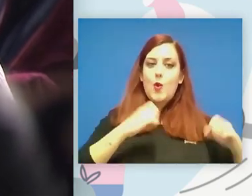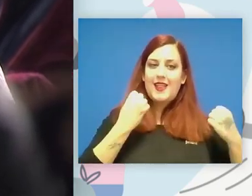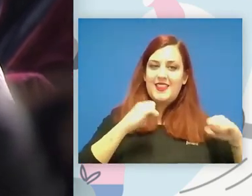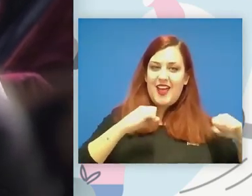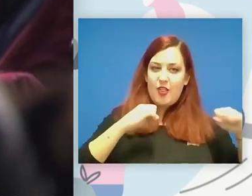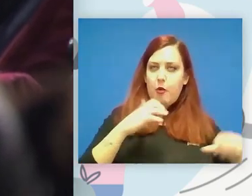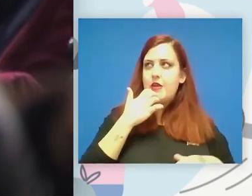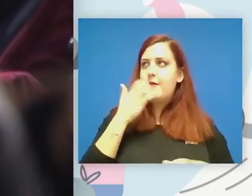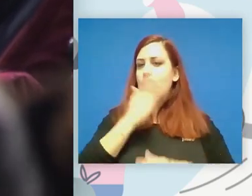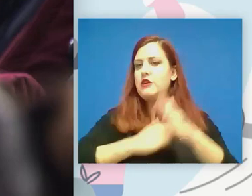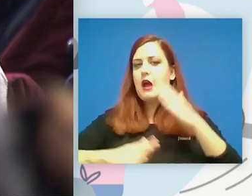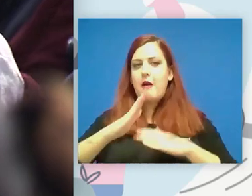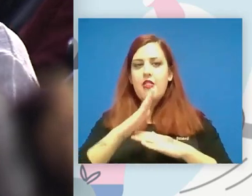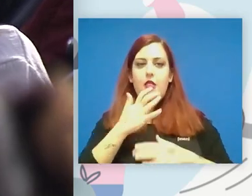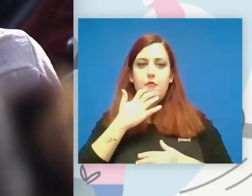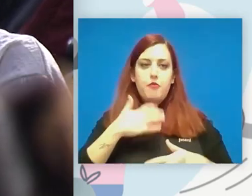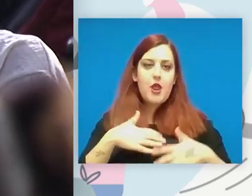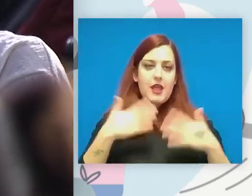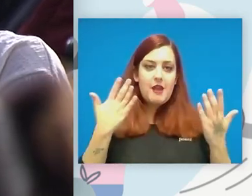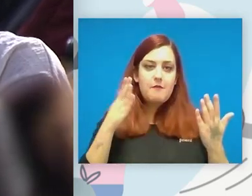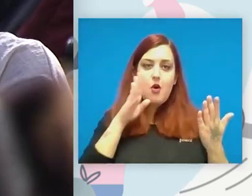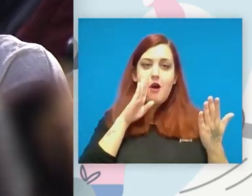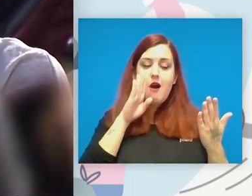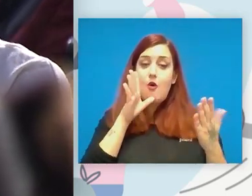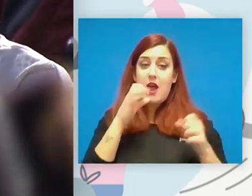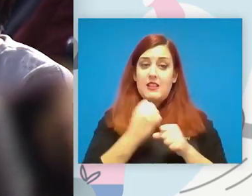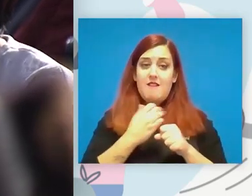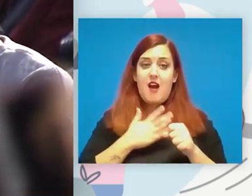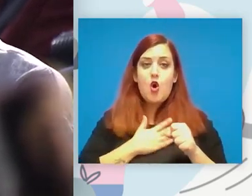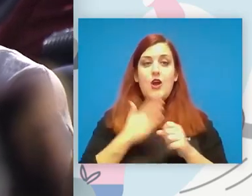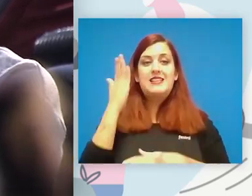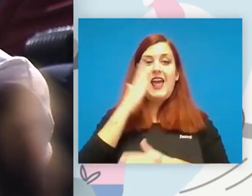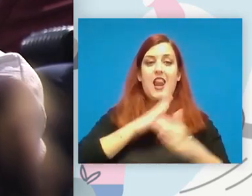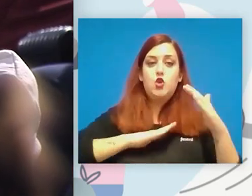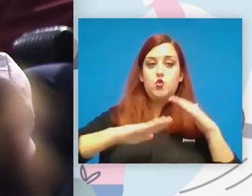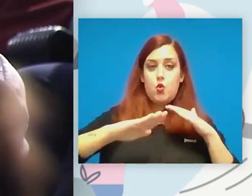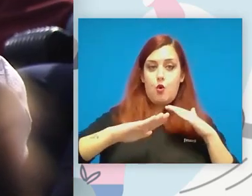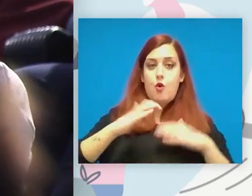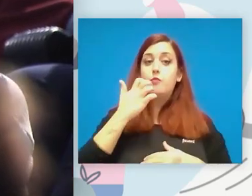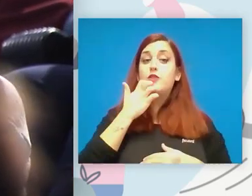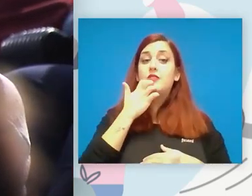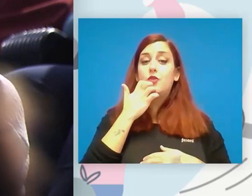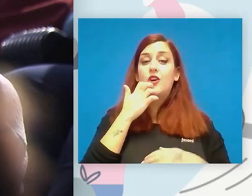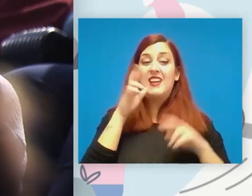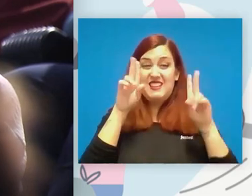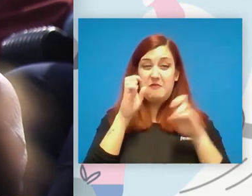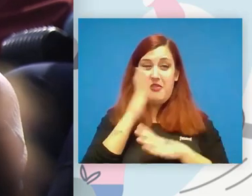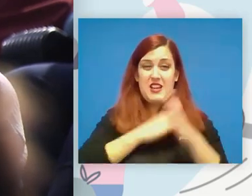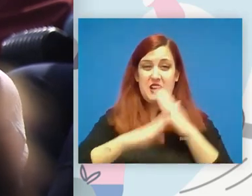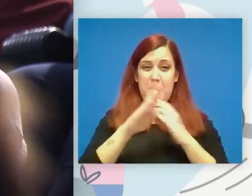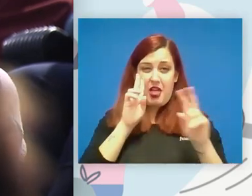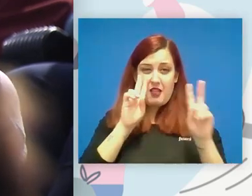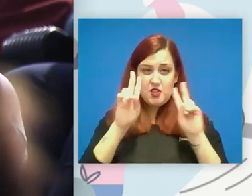una discapacidad por ejemplo vamos a poner en lo que han trabajado ahora un poquito que es el judo que tenemos sobre todo el aspecto más de la discapacidad visual